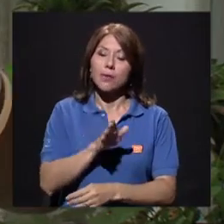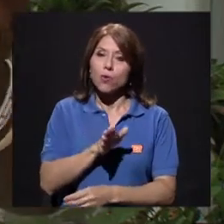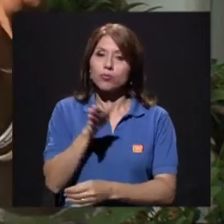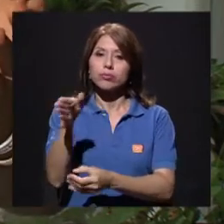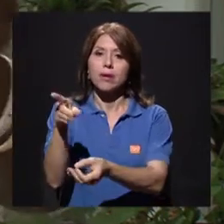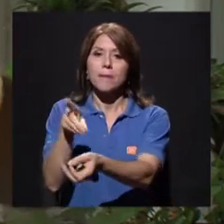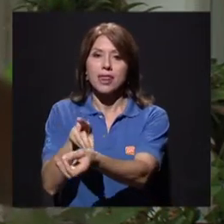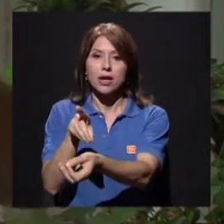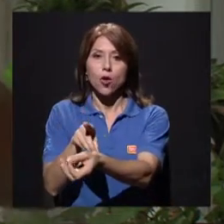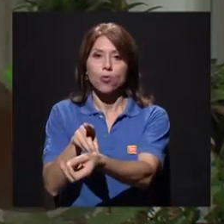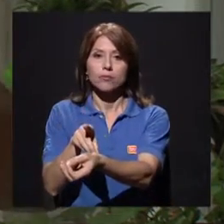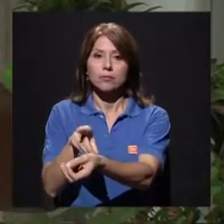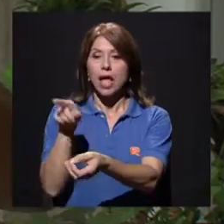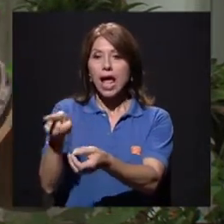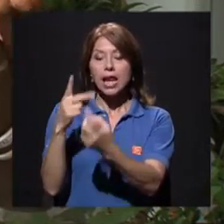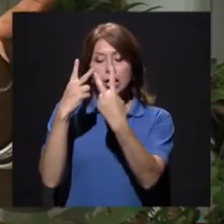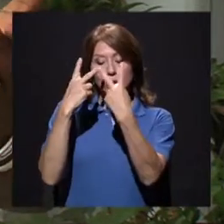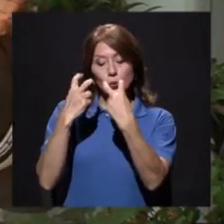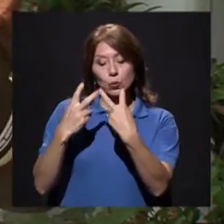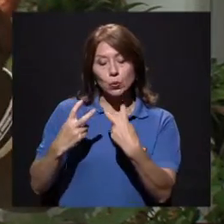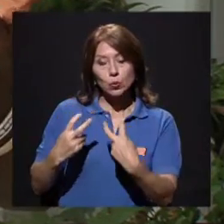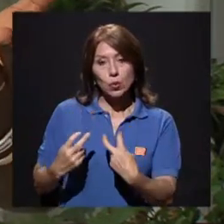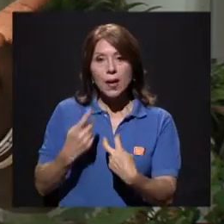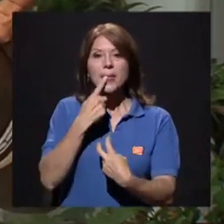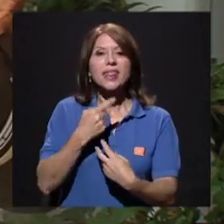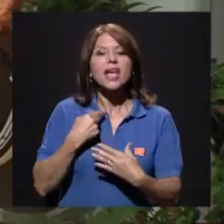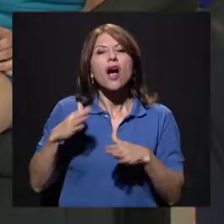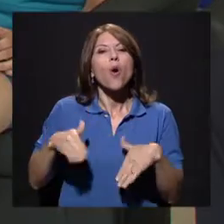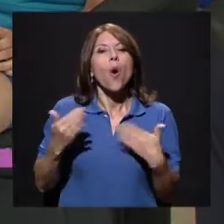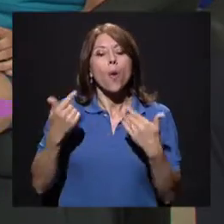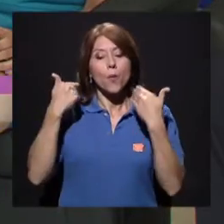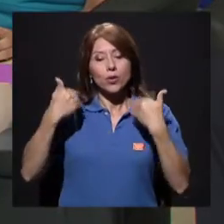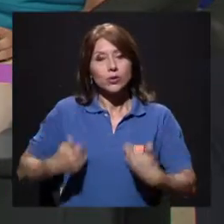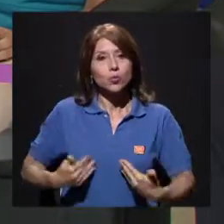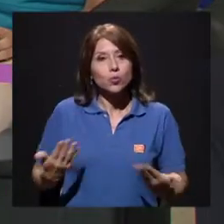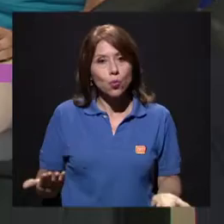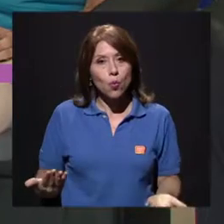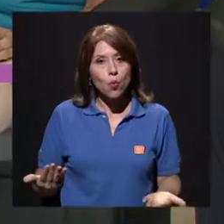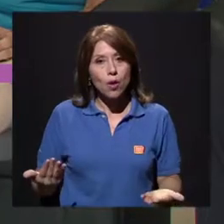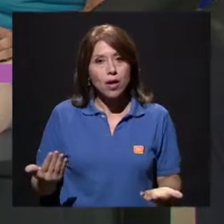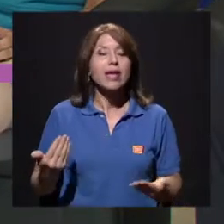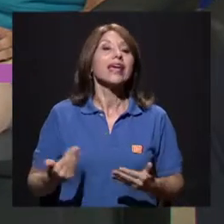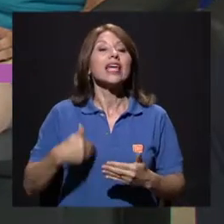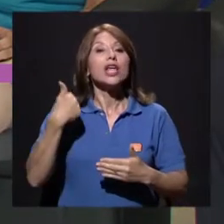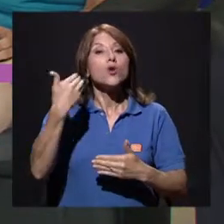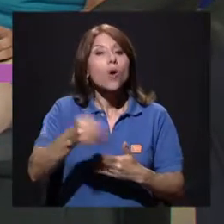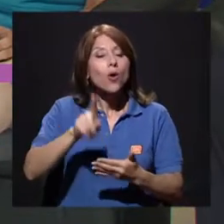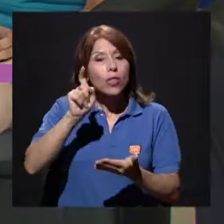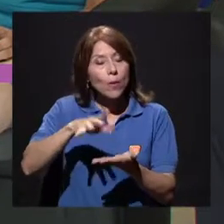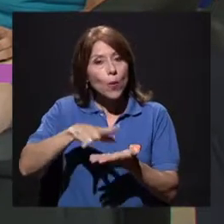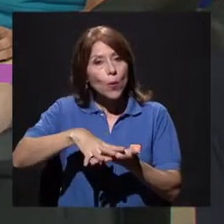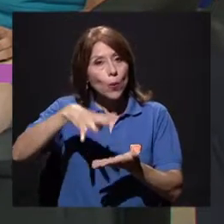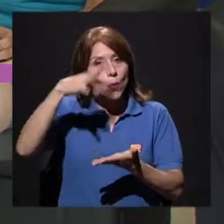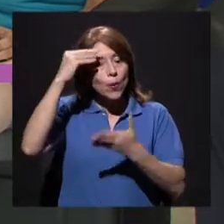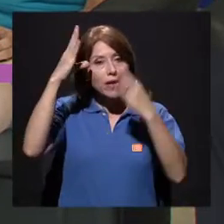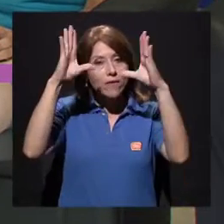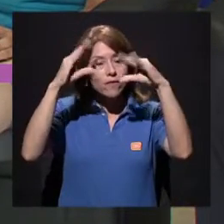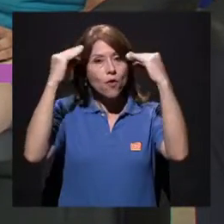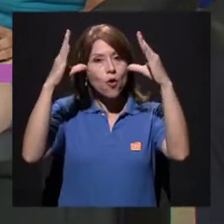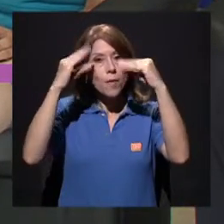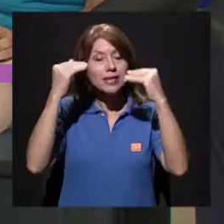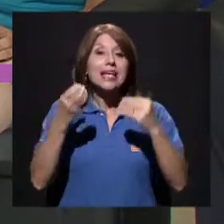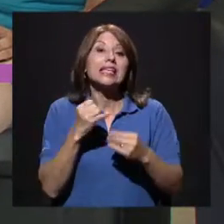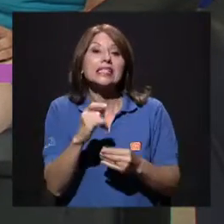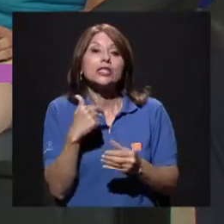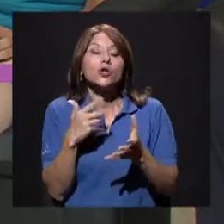Para que él me dé un chequeo y que me diga cómo estoy, ¿verdad? Y luego, asesorarme. Si quiero empezar a